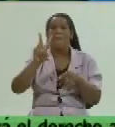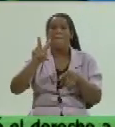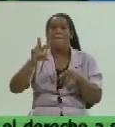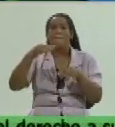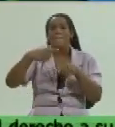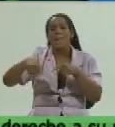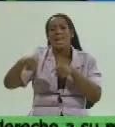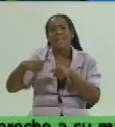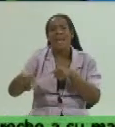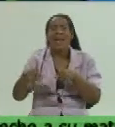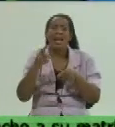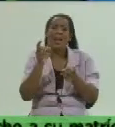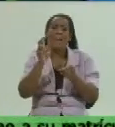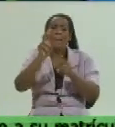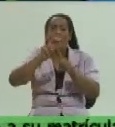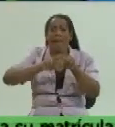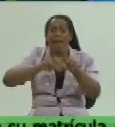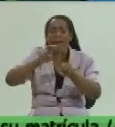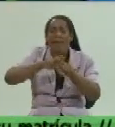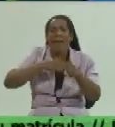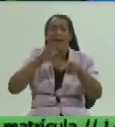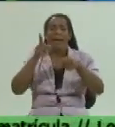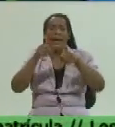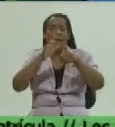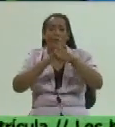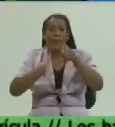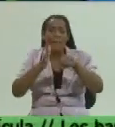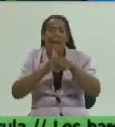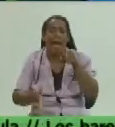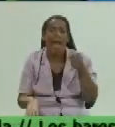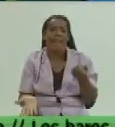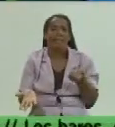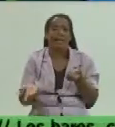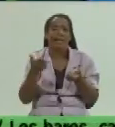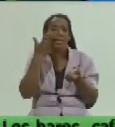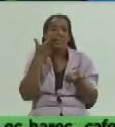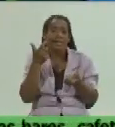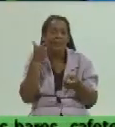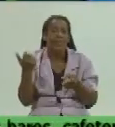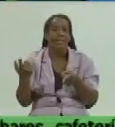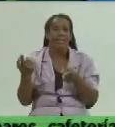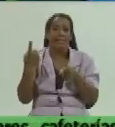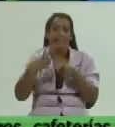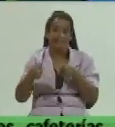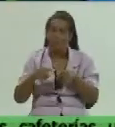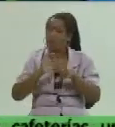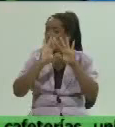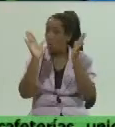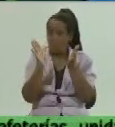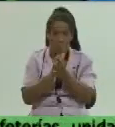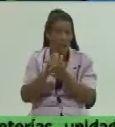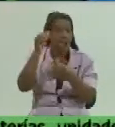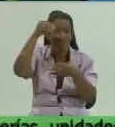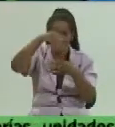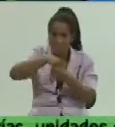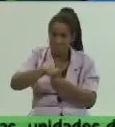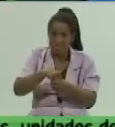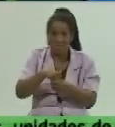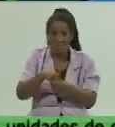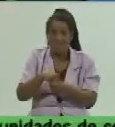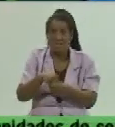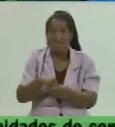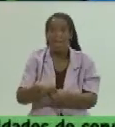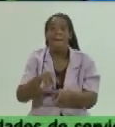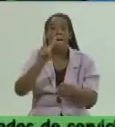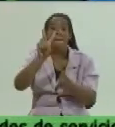a que están a partir de los organopónicos y de las granas urbanas también todos esos precios se concertaron en lo fundamental guiandas hortalizas